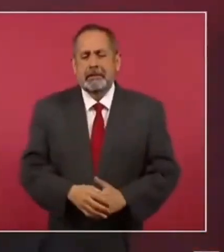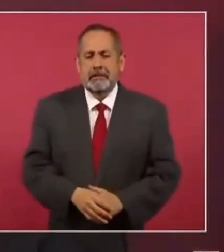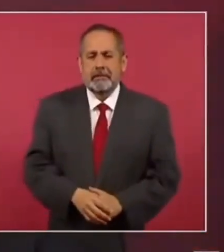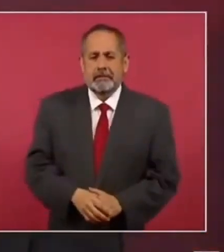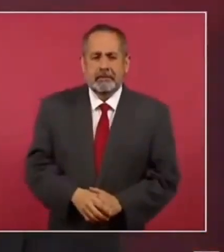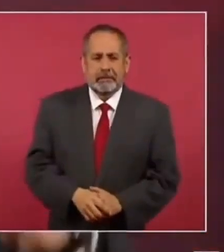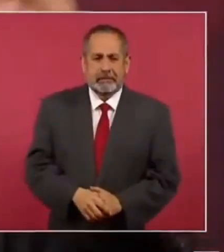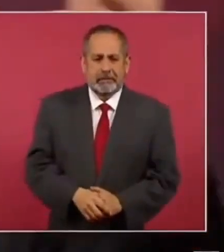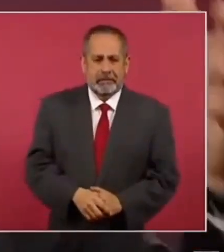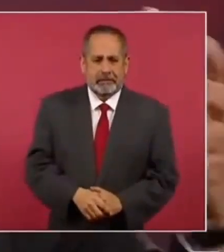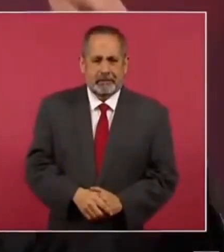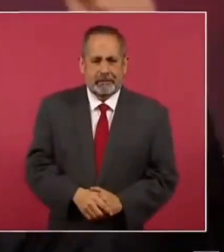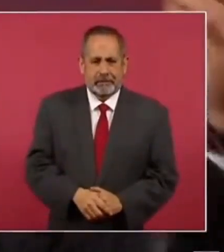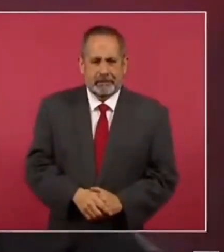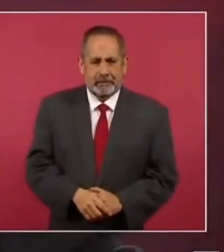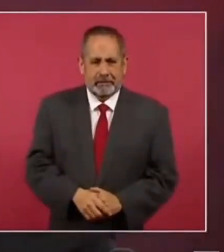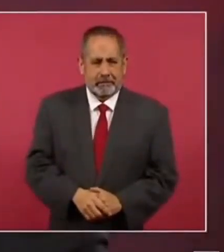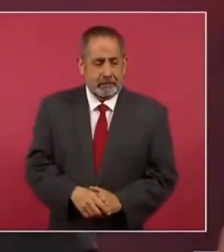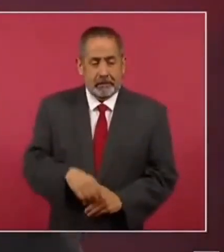Sánchez.